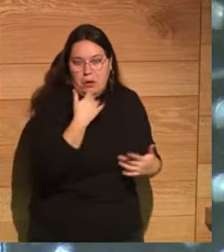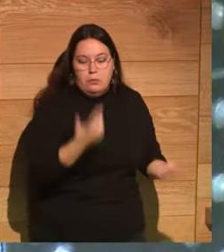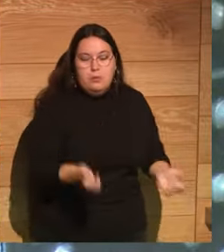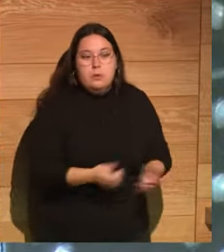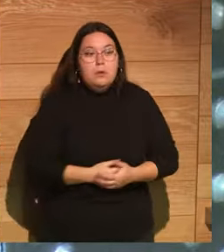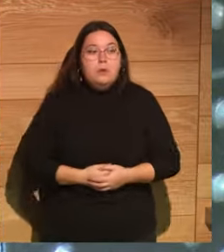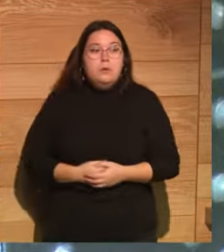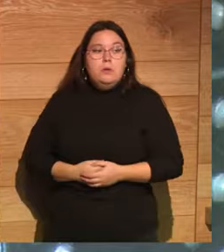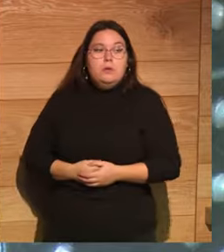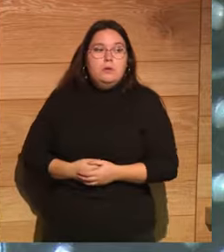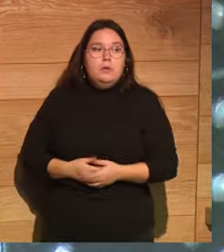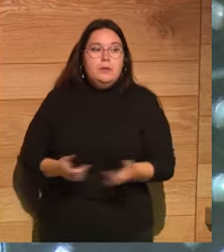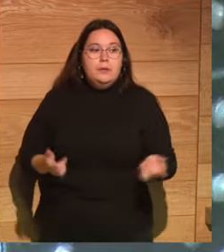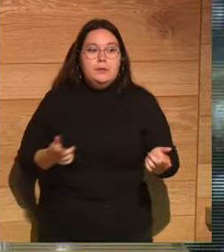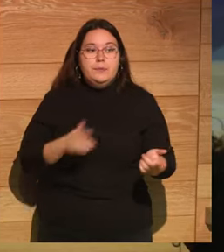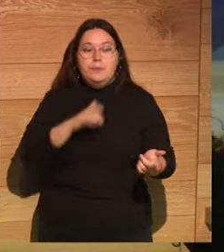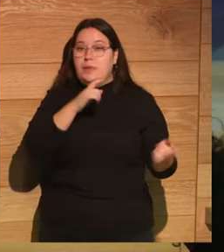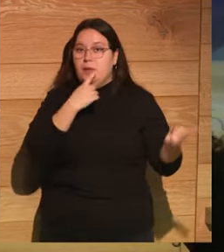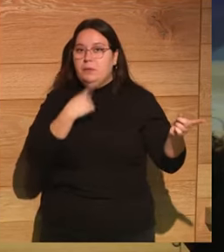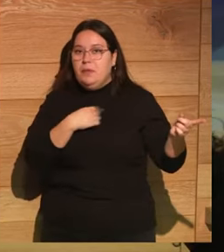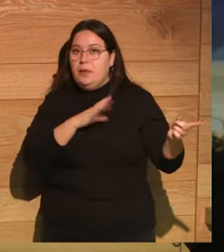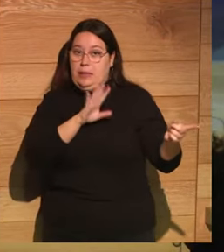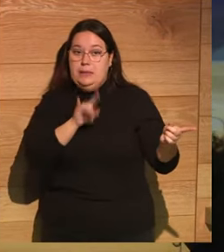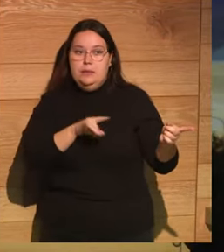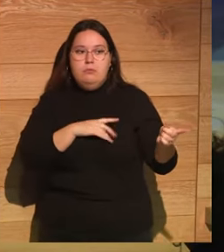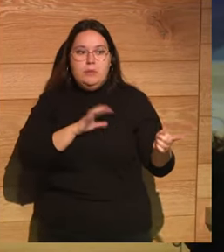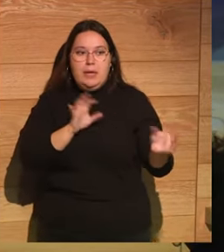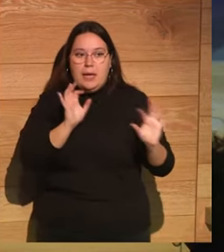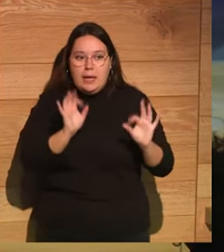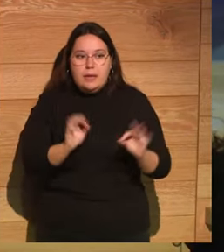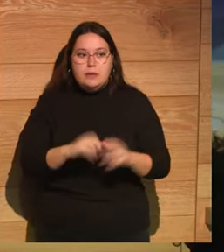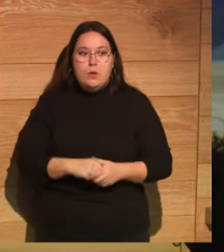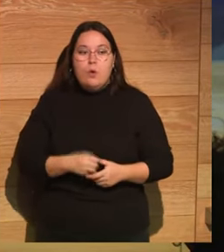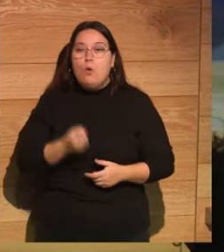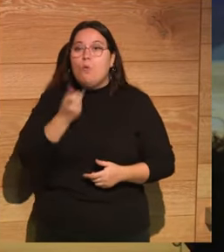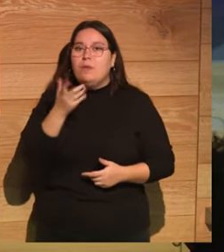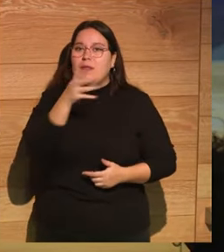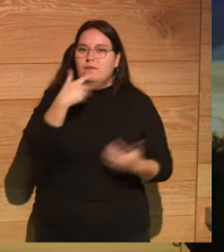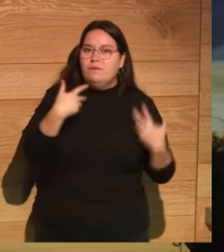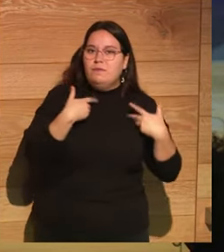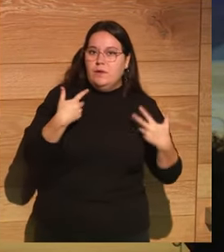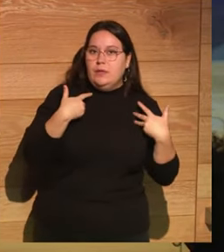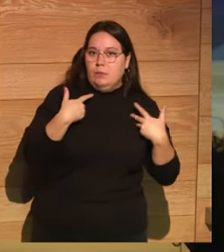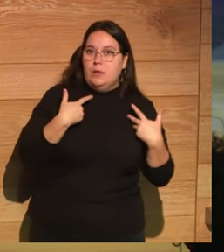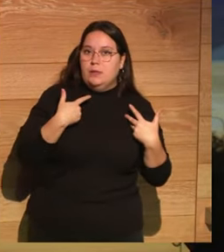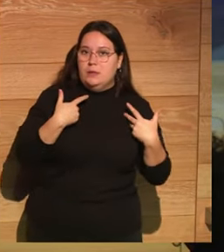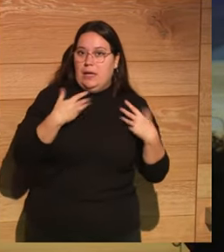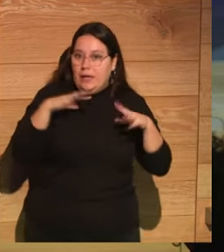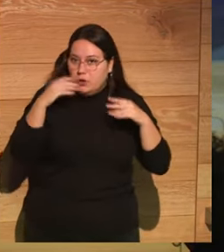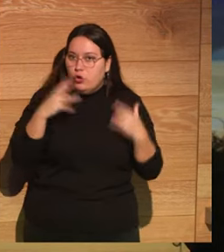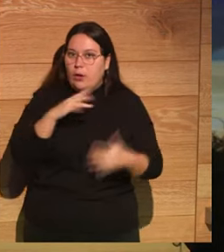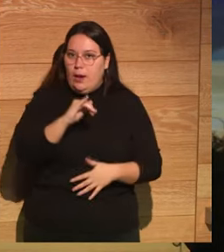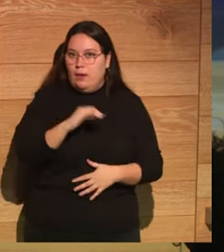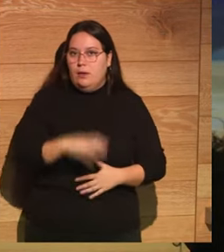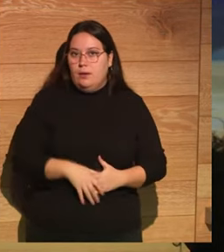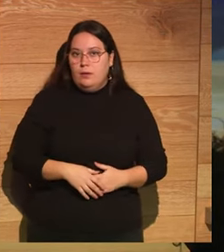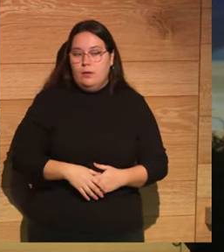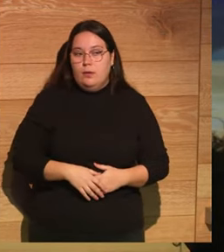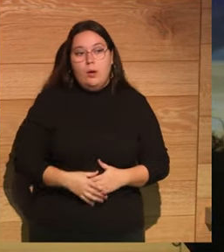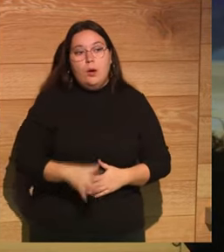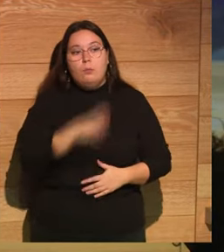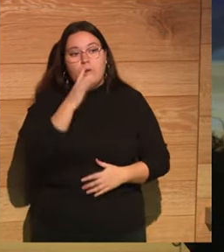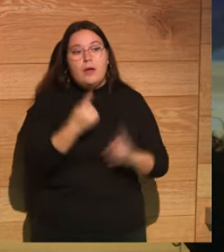gente como Néstor, me doy cuenta de que es así. Y me pregunto mucho cuántas víctimas inocentes habremos dejado en la historia, porque a veces